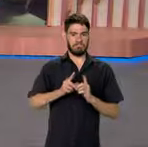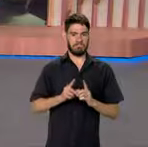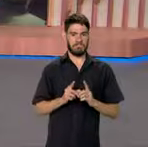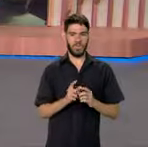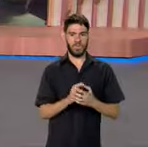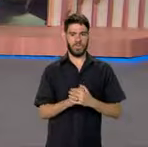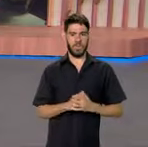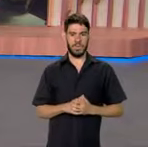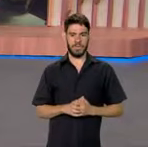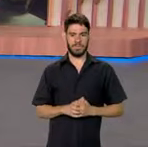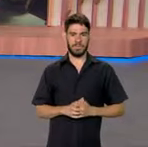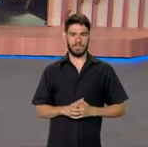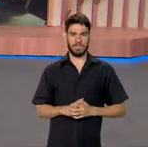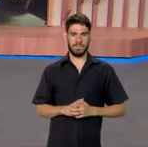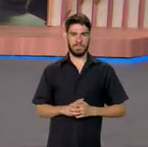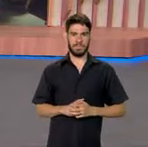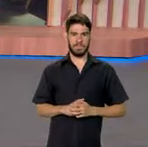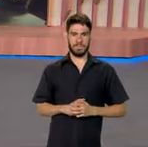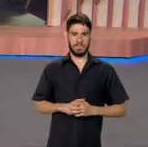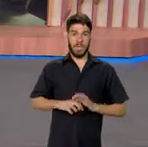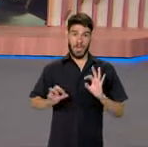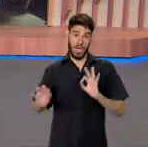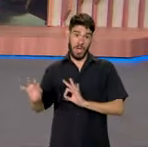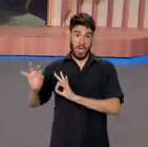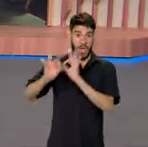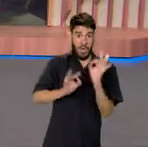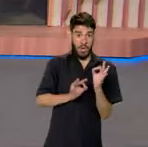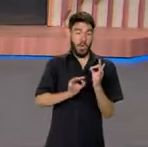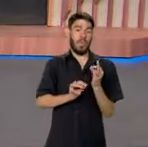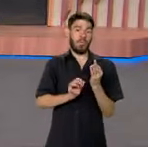Vamos invitar a los